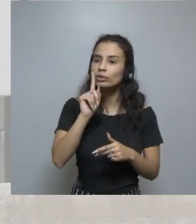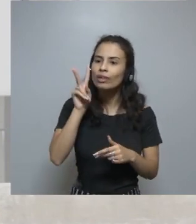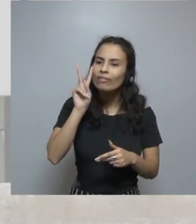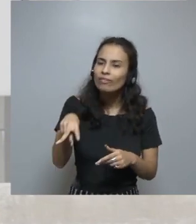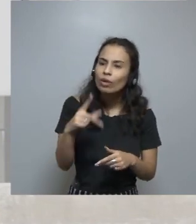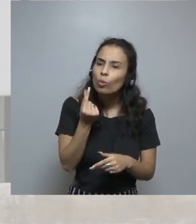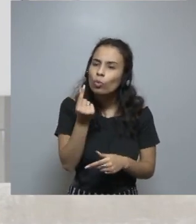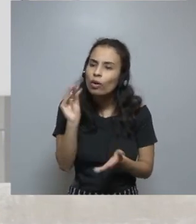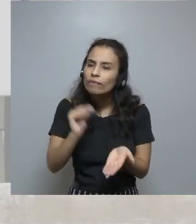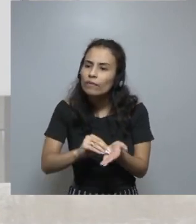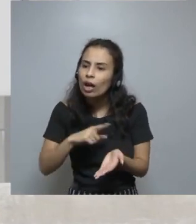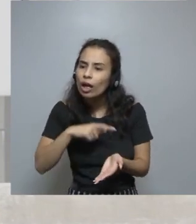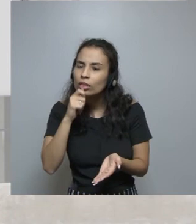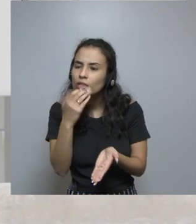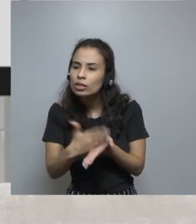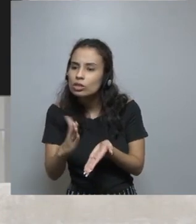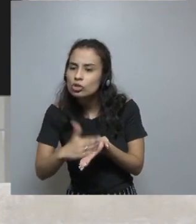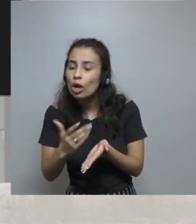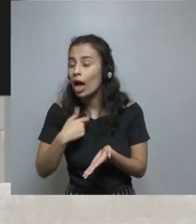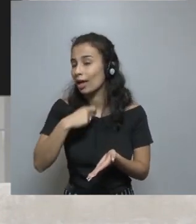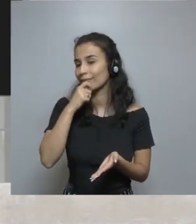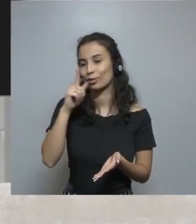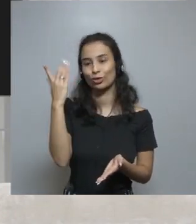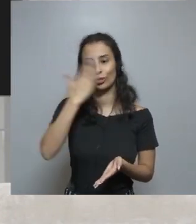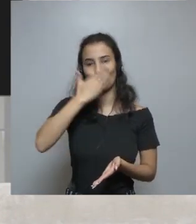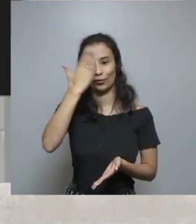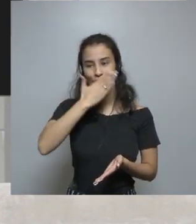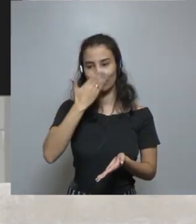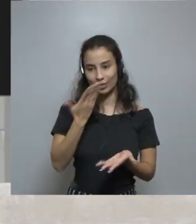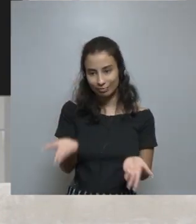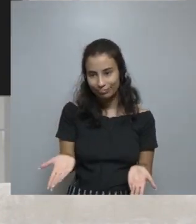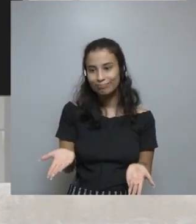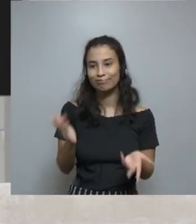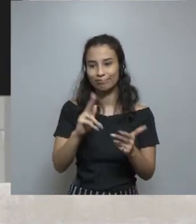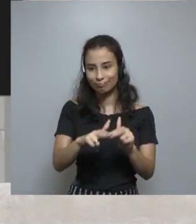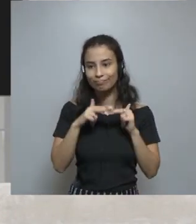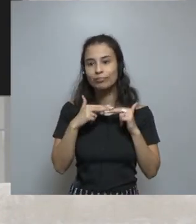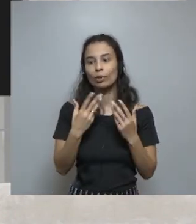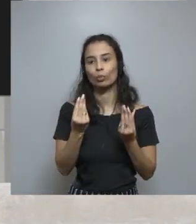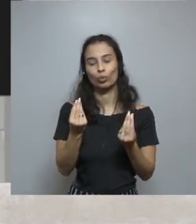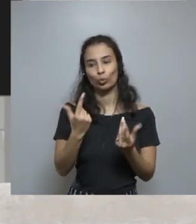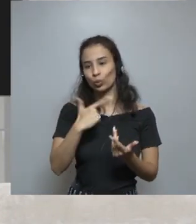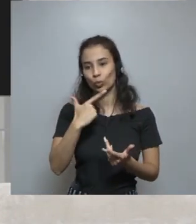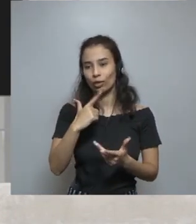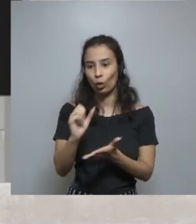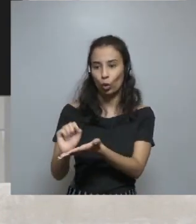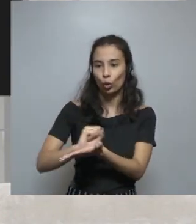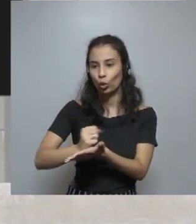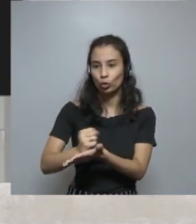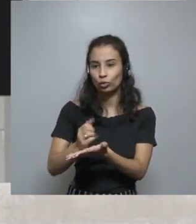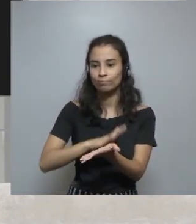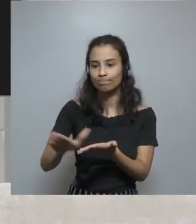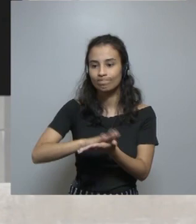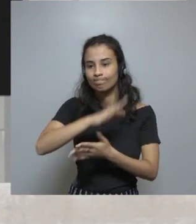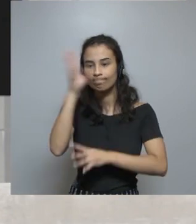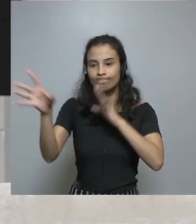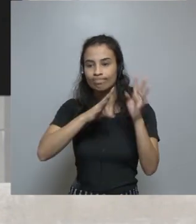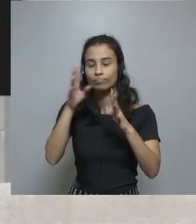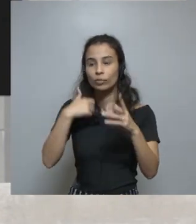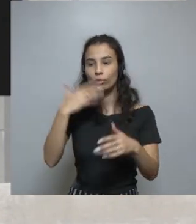no tenían esta visibilidad de su vida financiera. Es un tipo de decisión en el Nubank